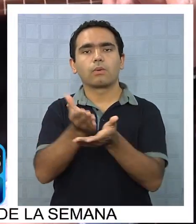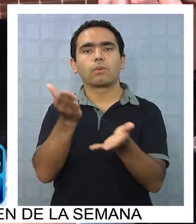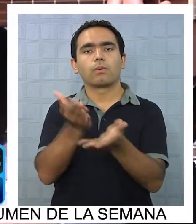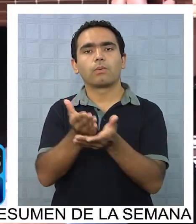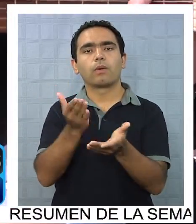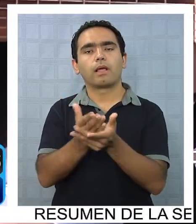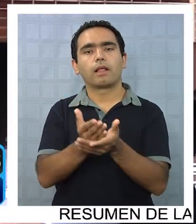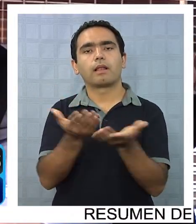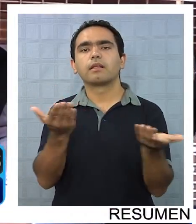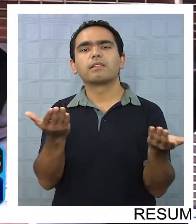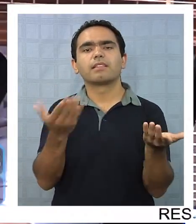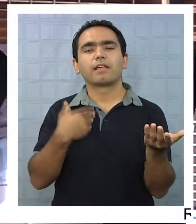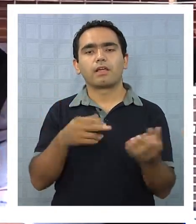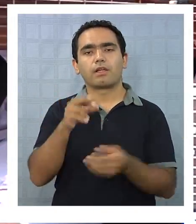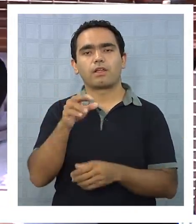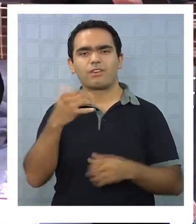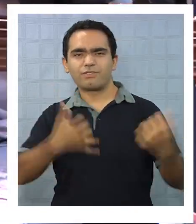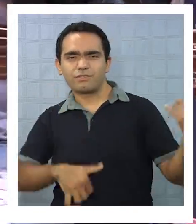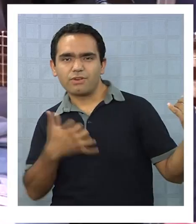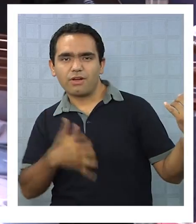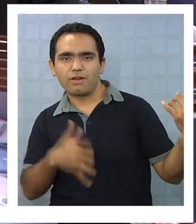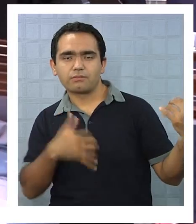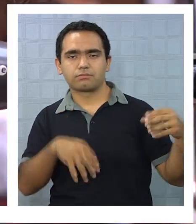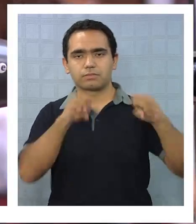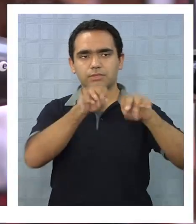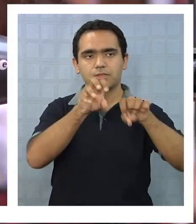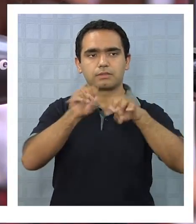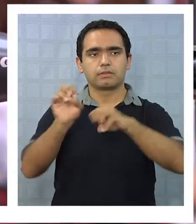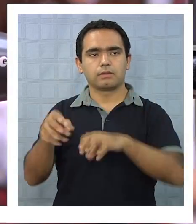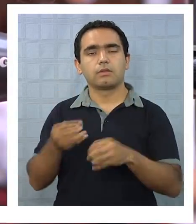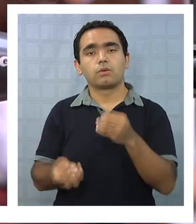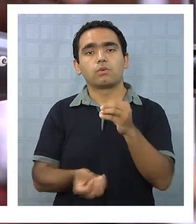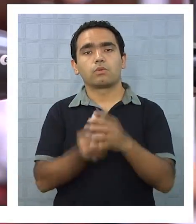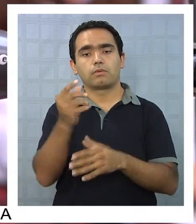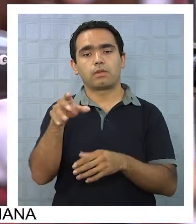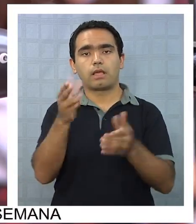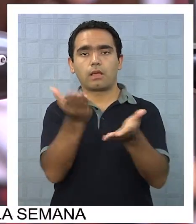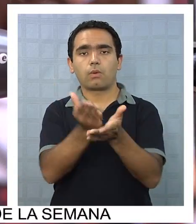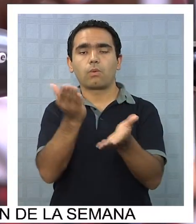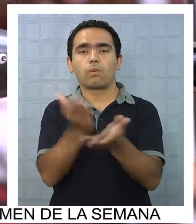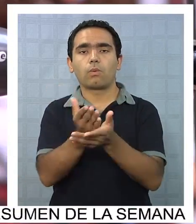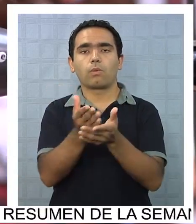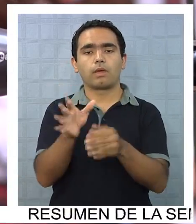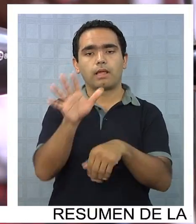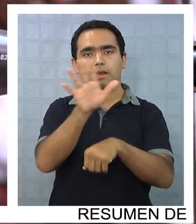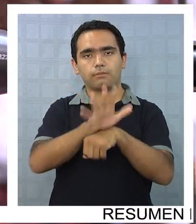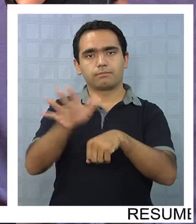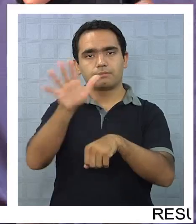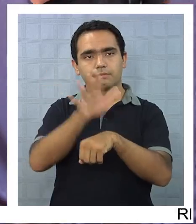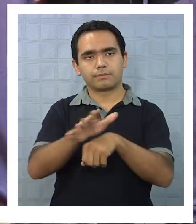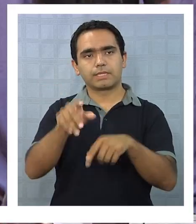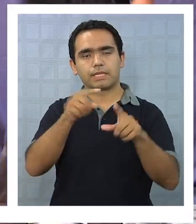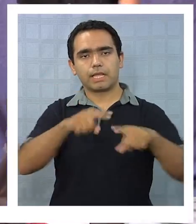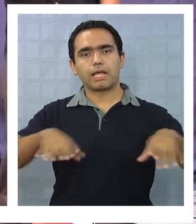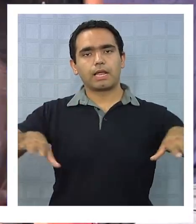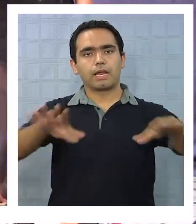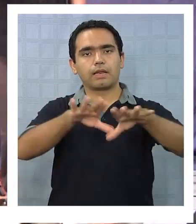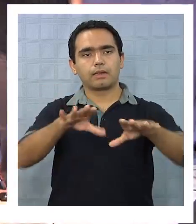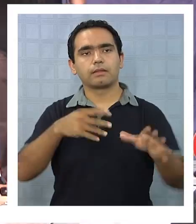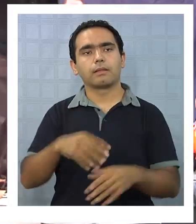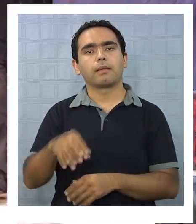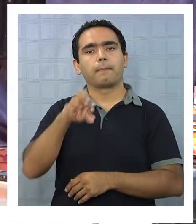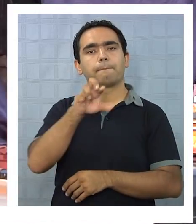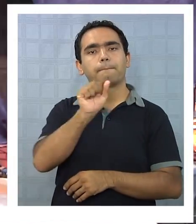de rock, que este lunes tuvieron un nuevo capítulo en la Escuela Artística Violeta Parra. Los Panteras